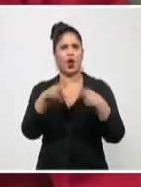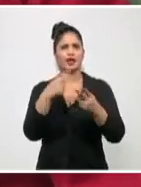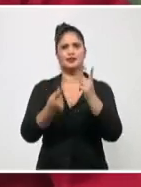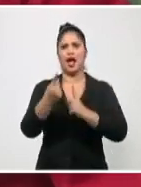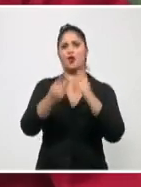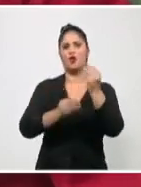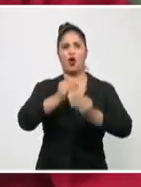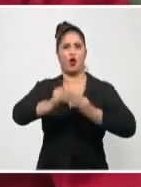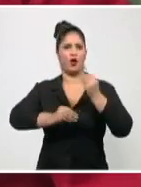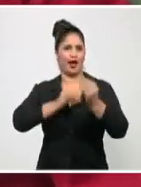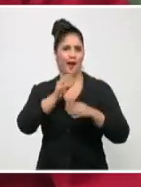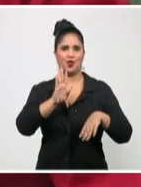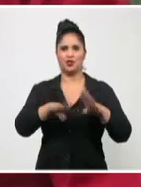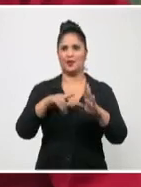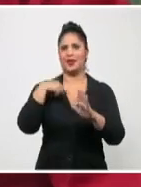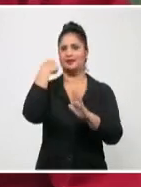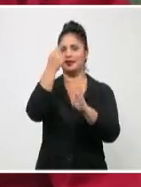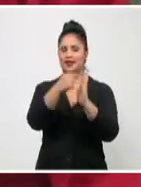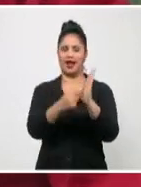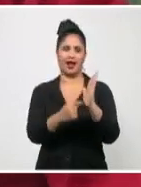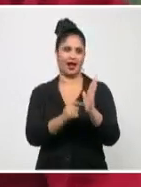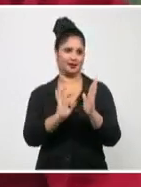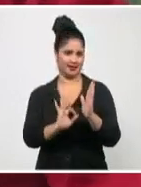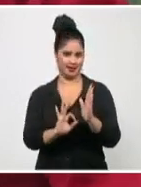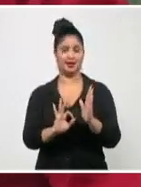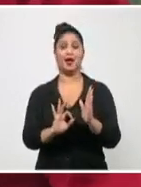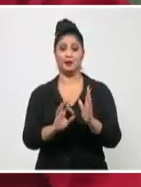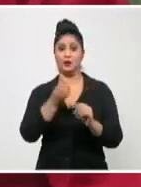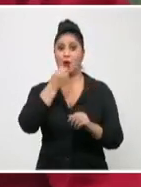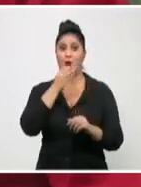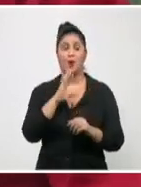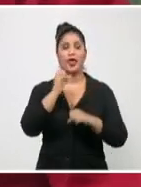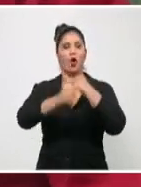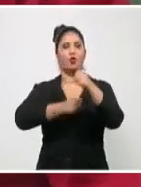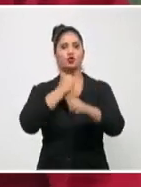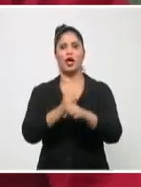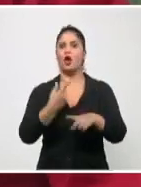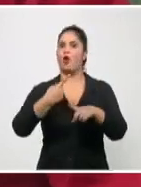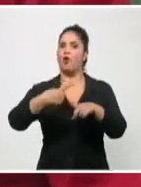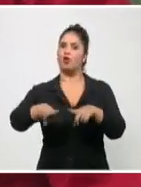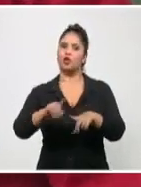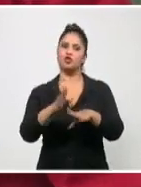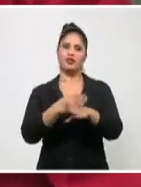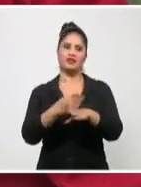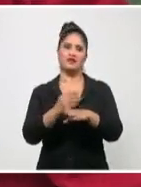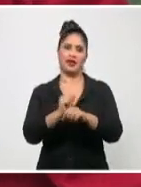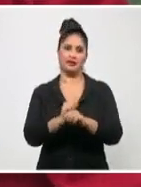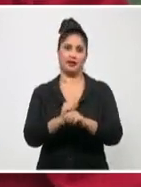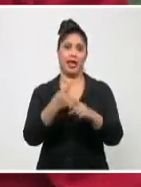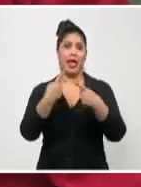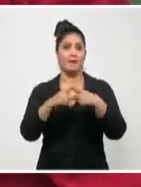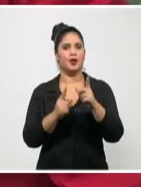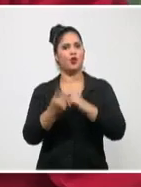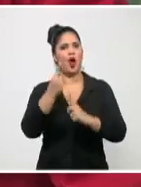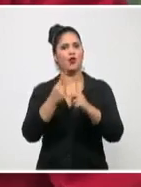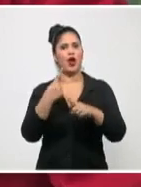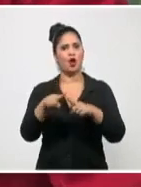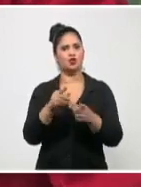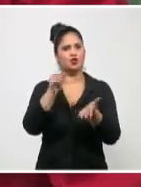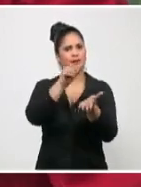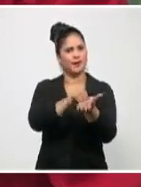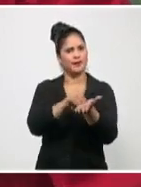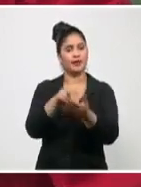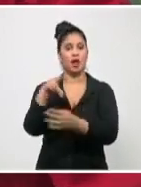por sus características farmacológicas pueden ser empleados en una nueva indicación como es la que produce el